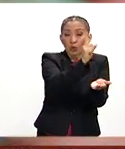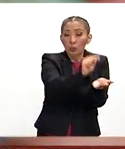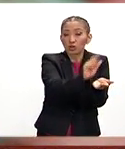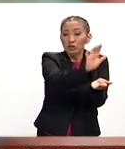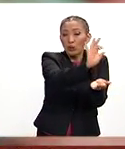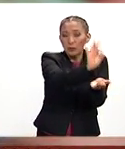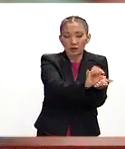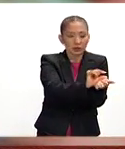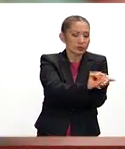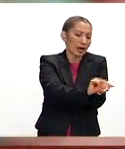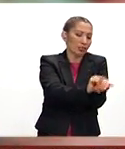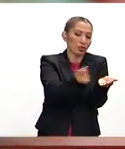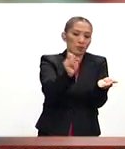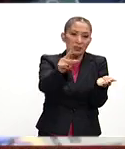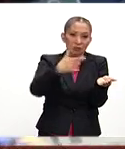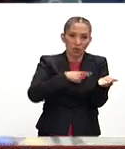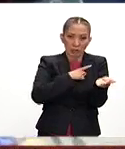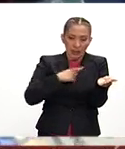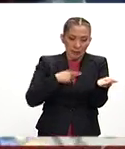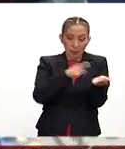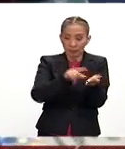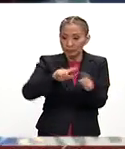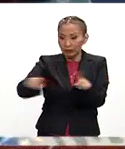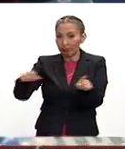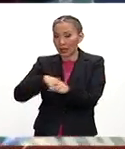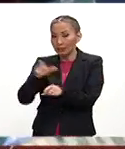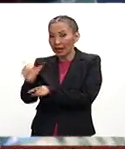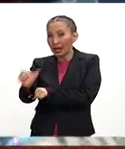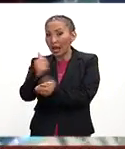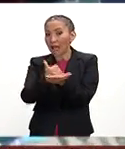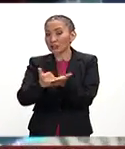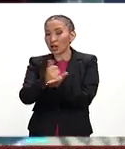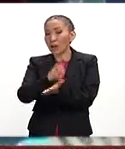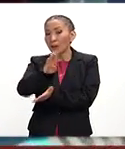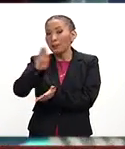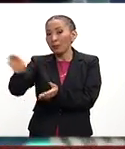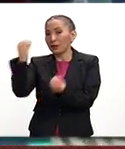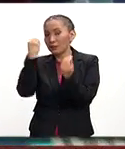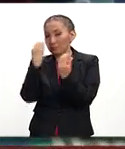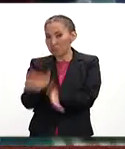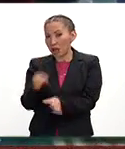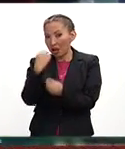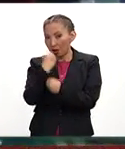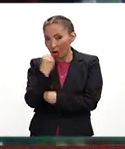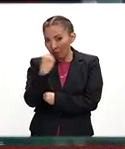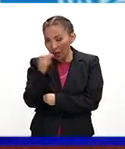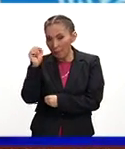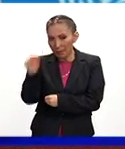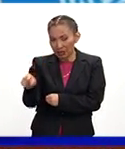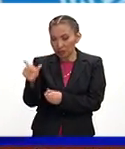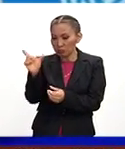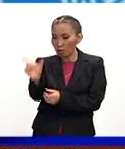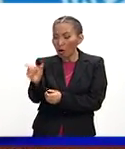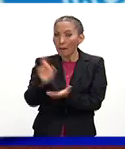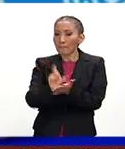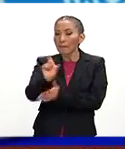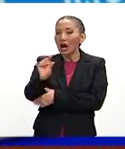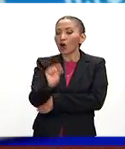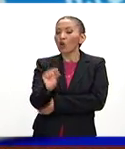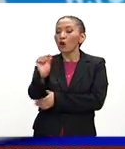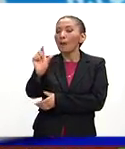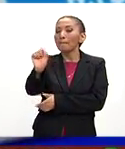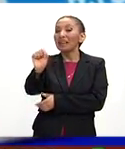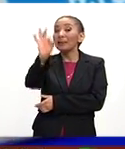.5% sobre el saldo. En el lado contrario está la tarjeta azul BBVA Bancomer, del banco del mismo nombre, con un pago mínimo